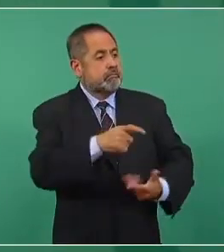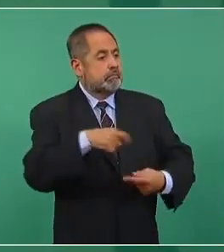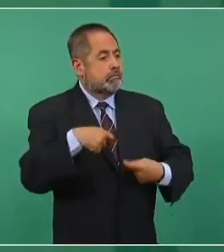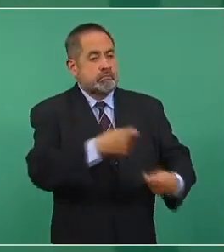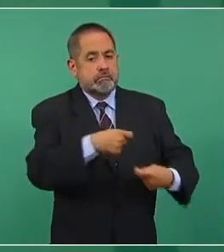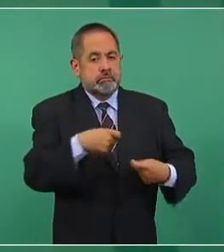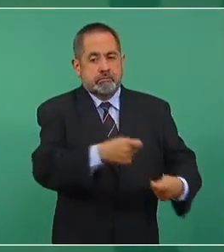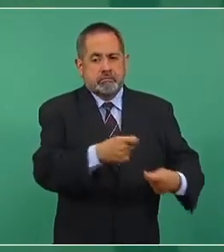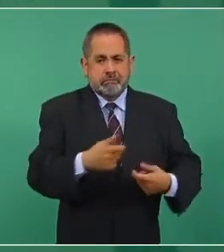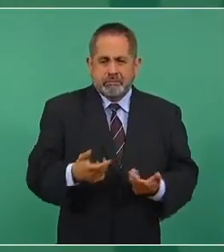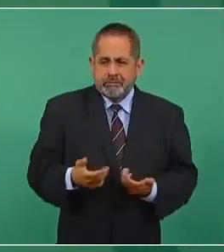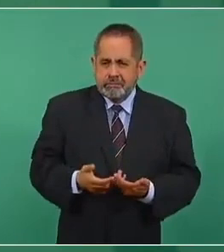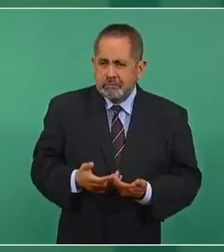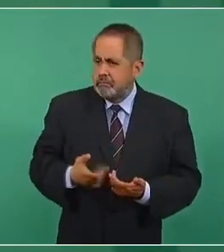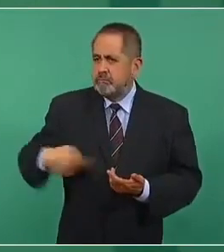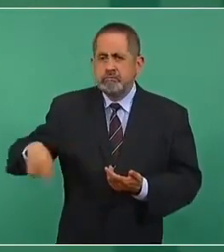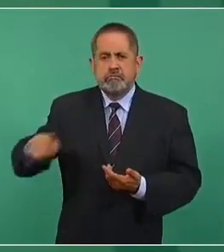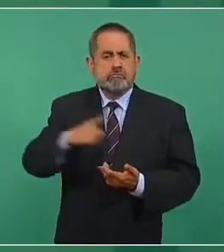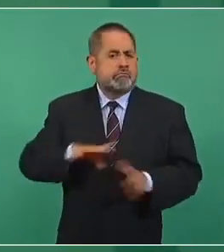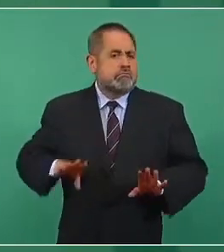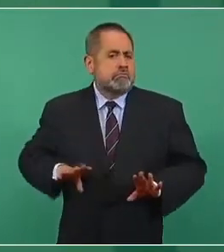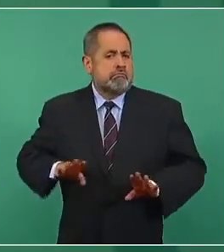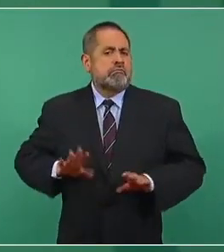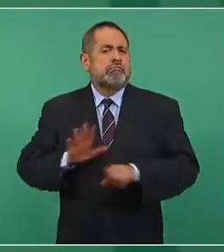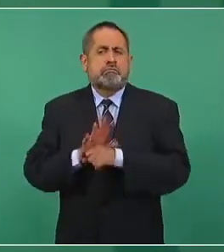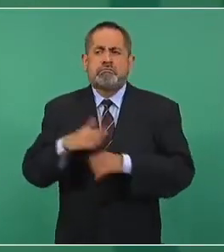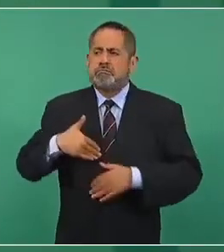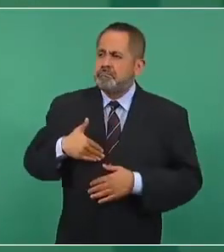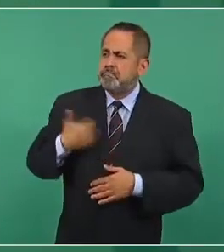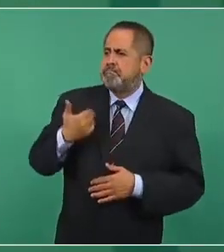¿En qué se benefició el país?